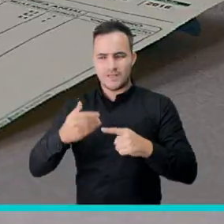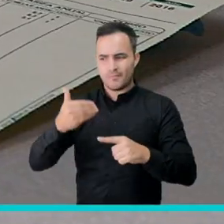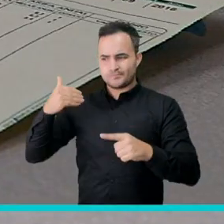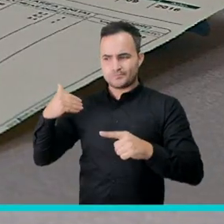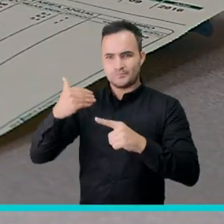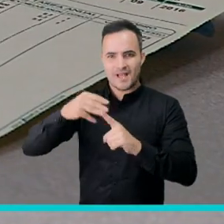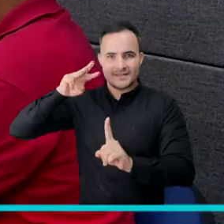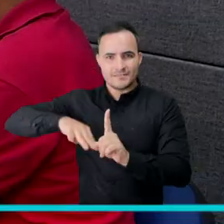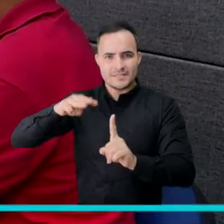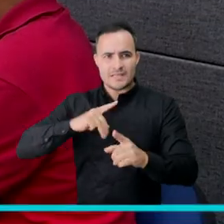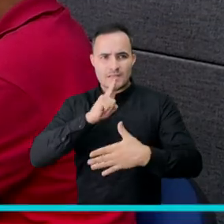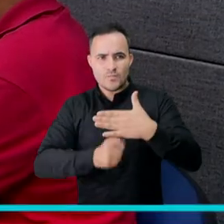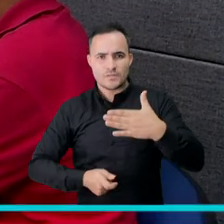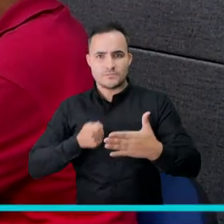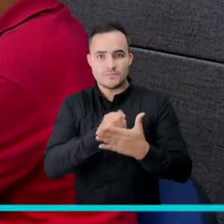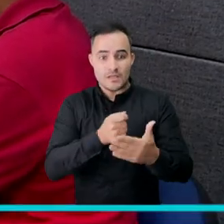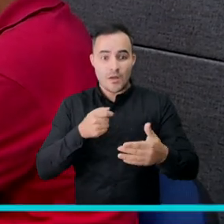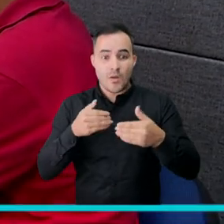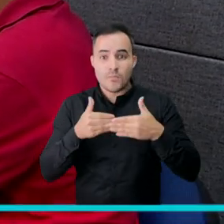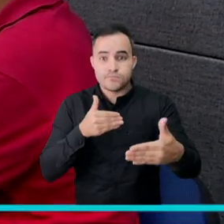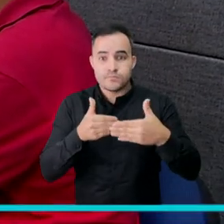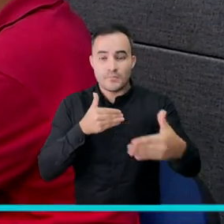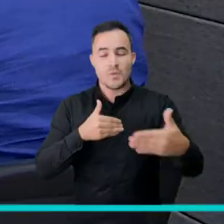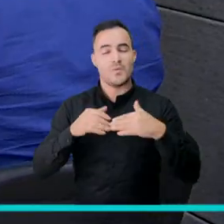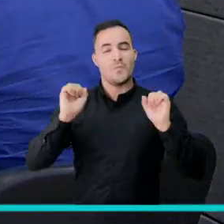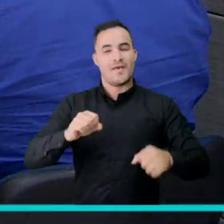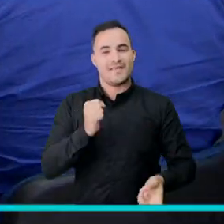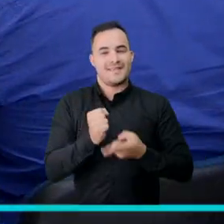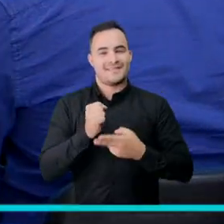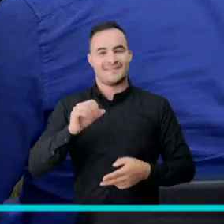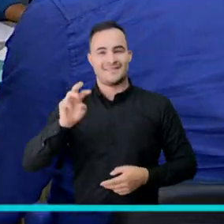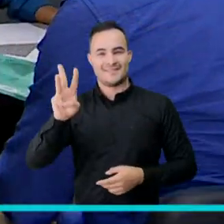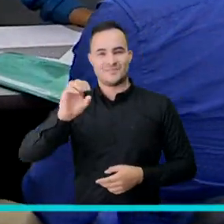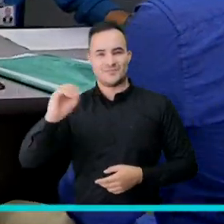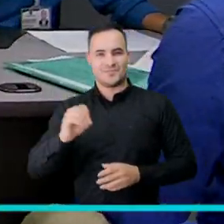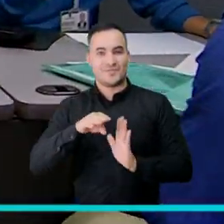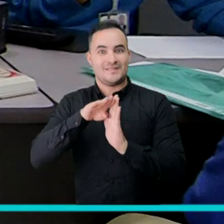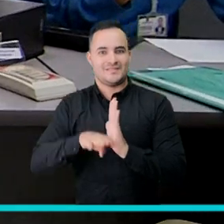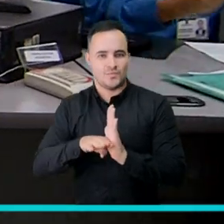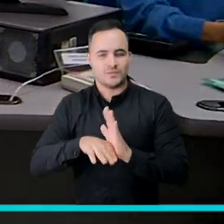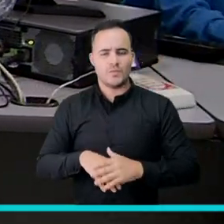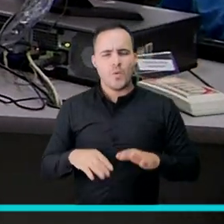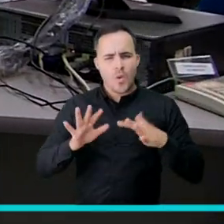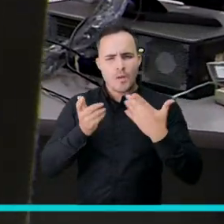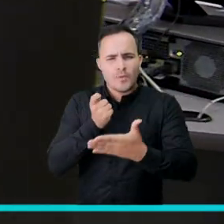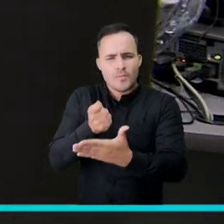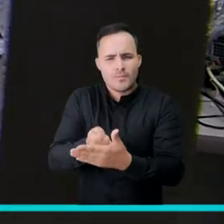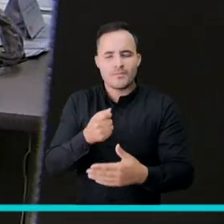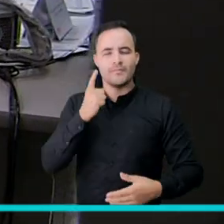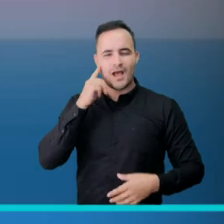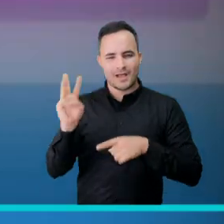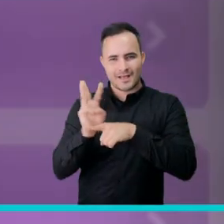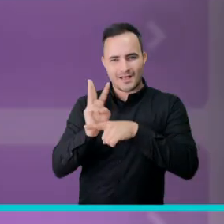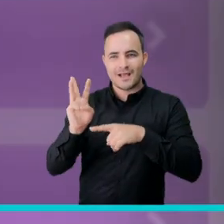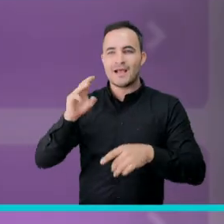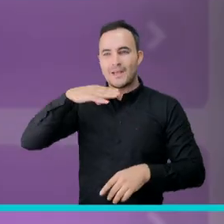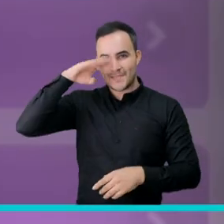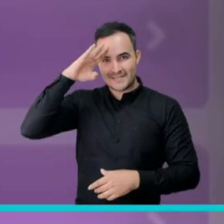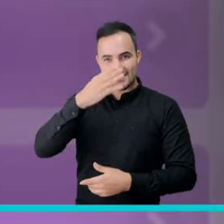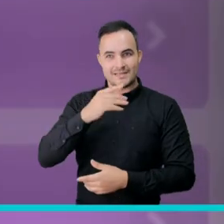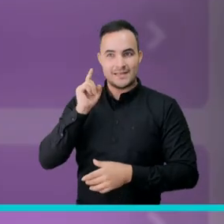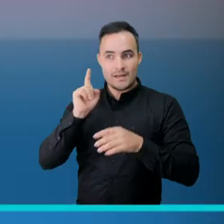impuestos del trimestre en curso tendrán una disminución del 3%. El pago se puede efectuar ingresando en www